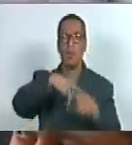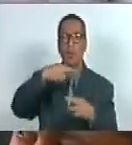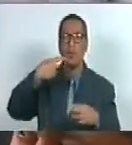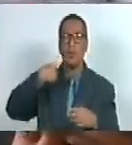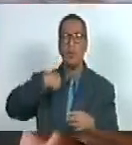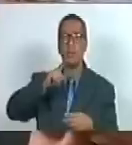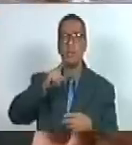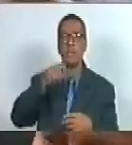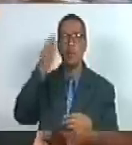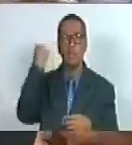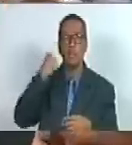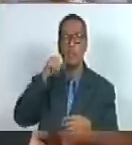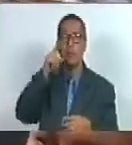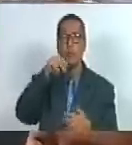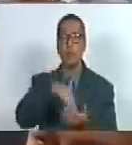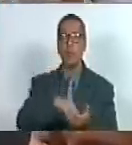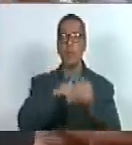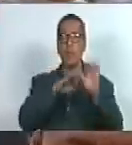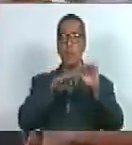XIX